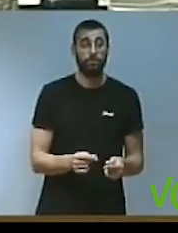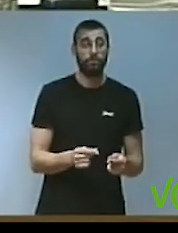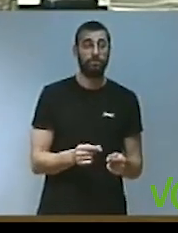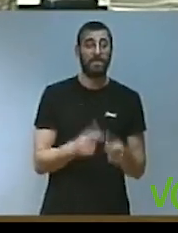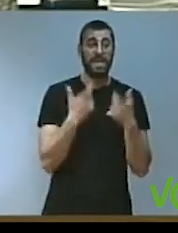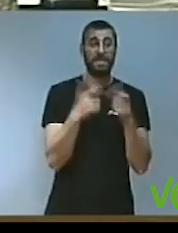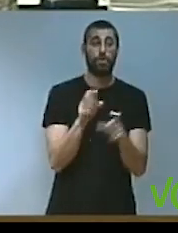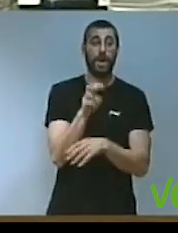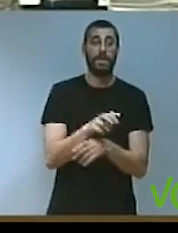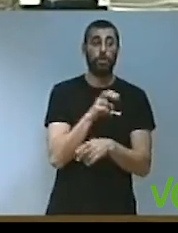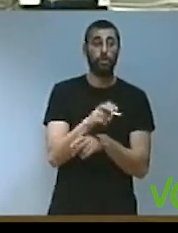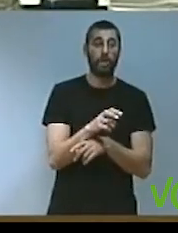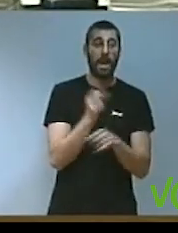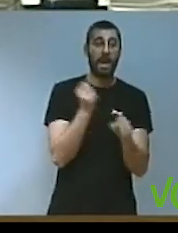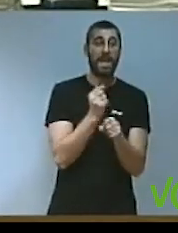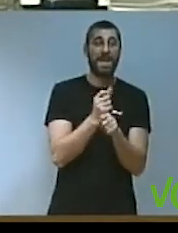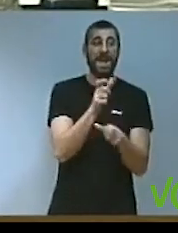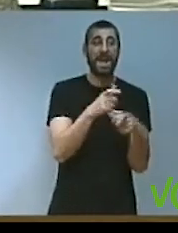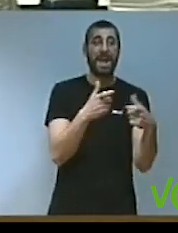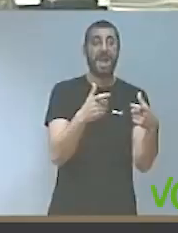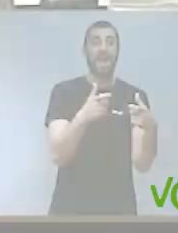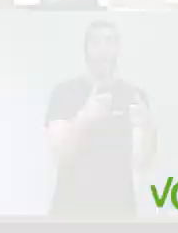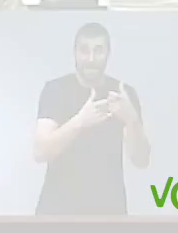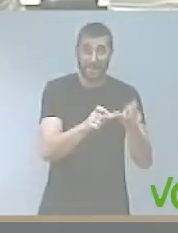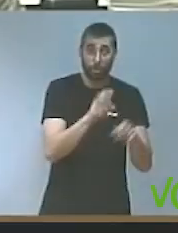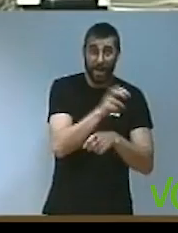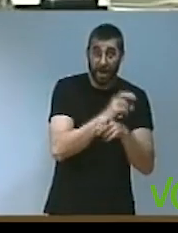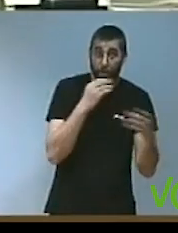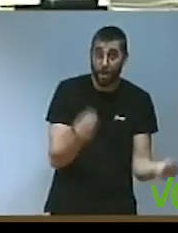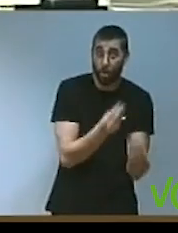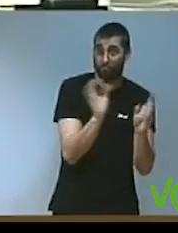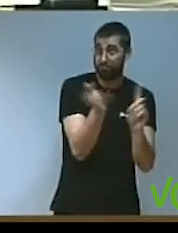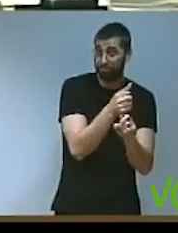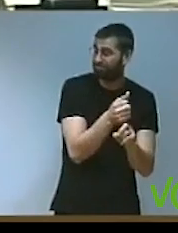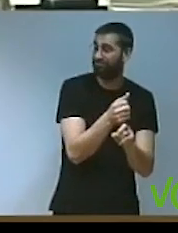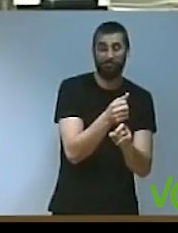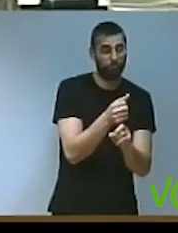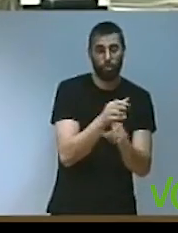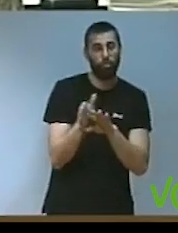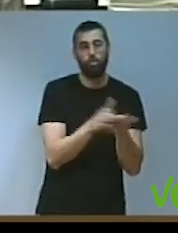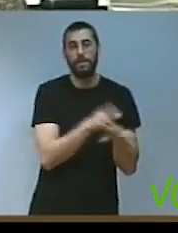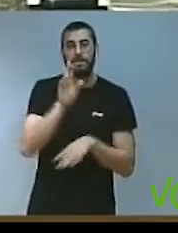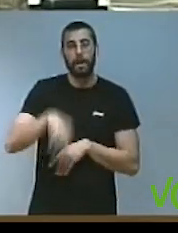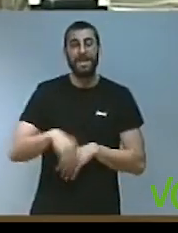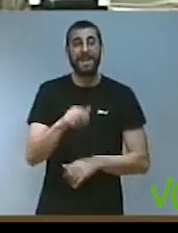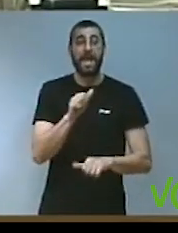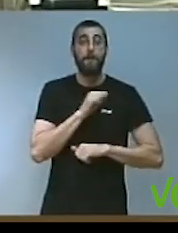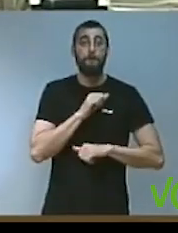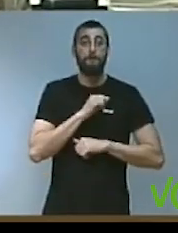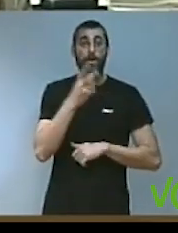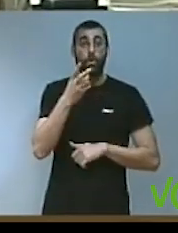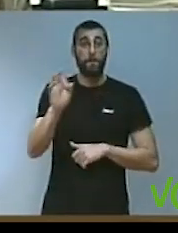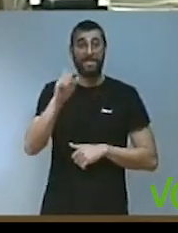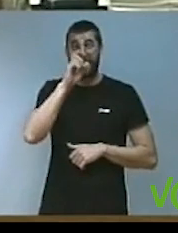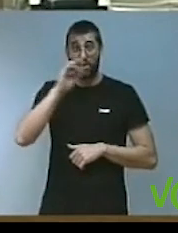agricultura el gasto de personal se incrementa un 35%. Son unos presupuestos también, por ejemplo, que con una tasa de paro en menores de 20